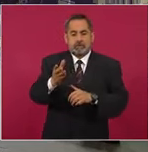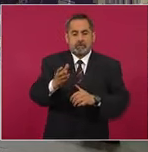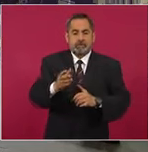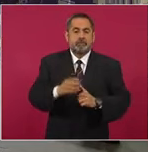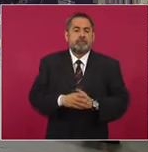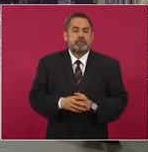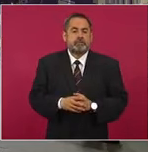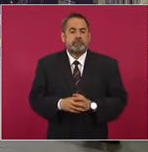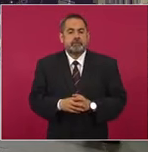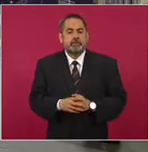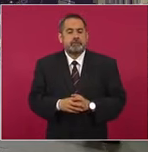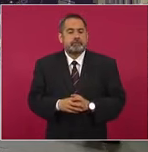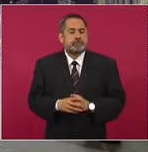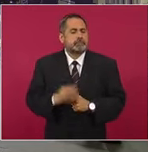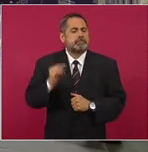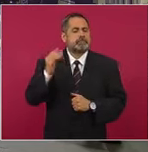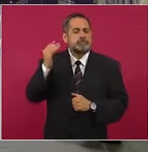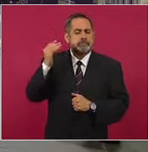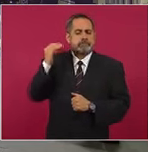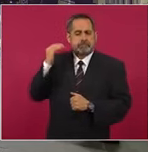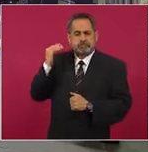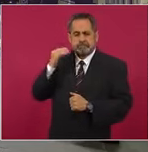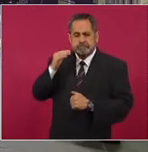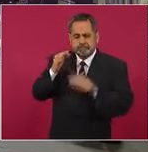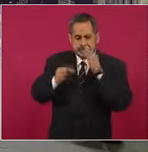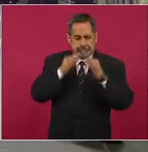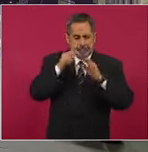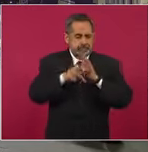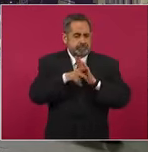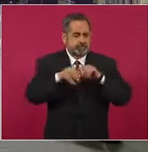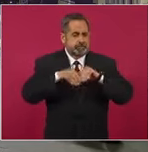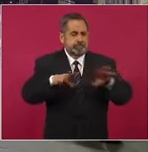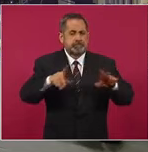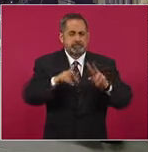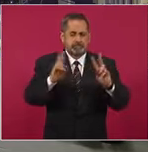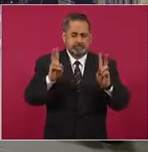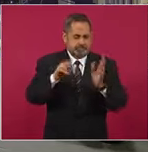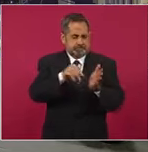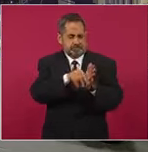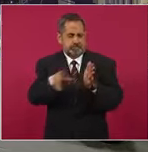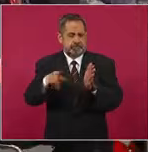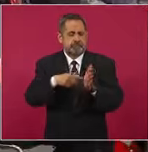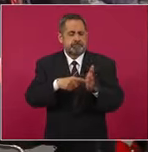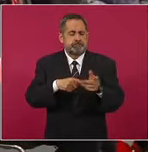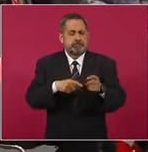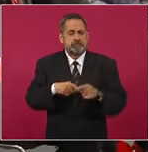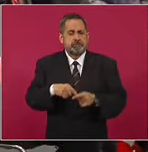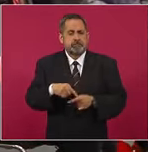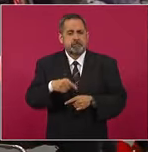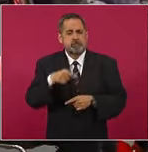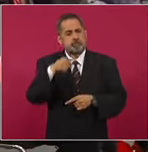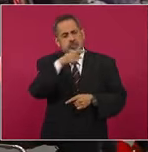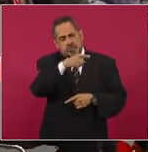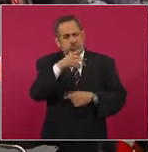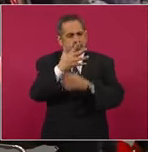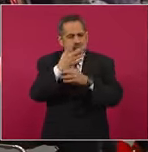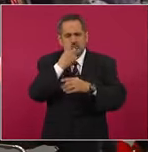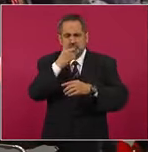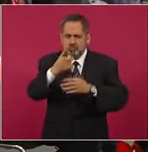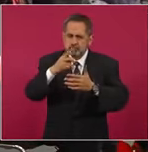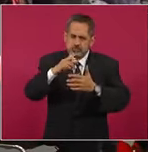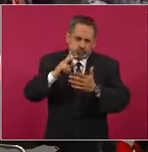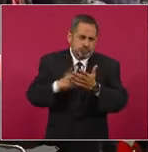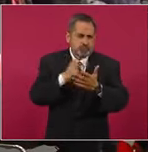Hace unos días publicamos un par de reportajes en el diario Luces del Siglo. Usted ha fustigado y ha dicho que se